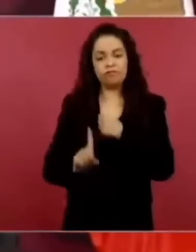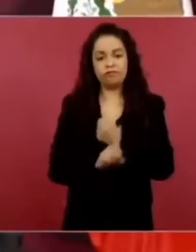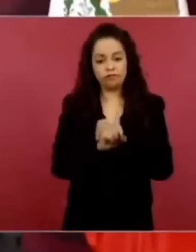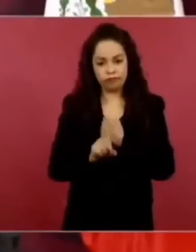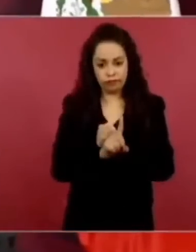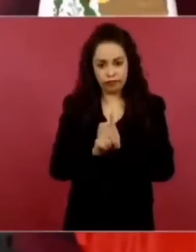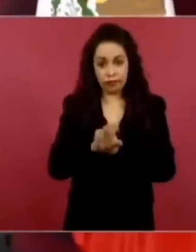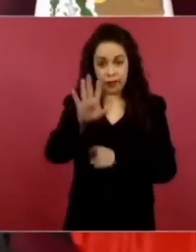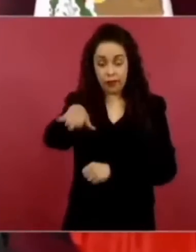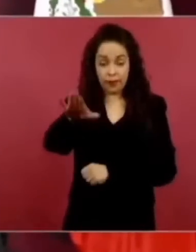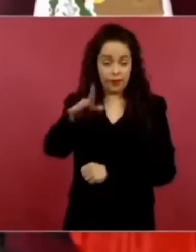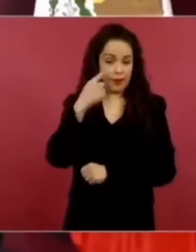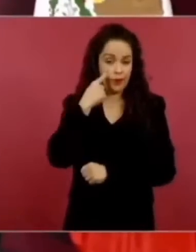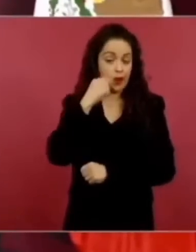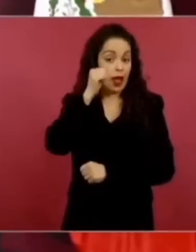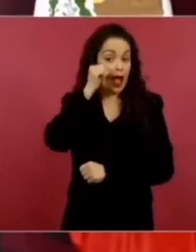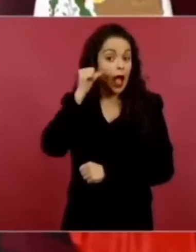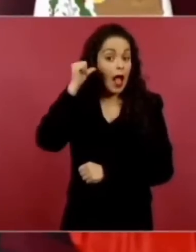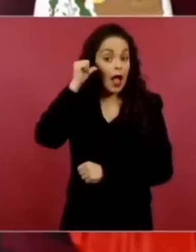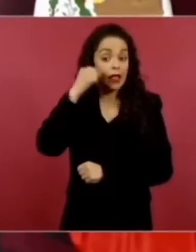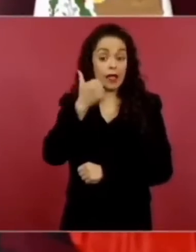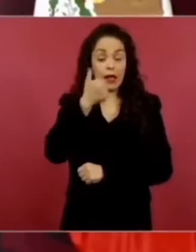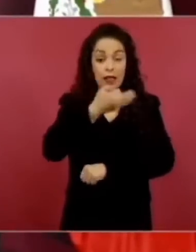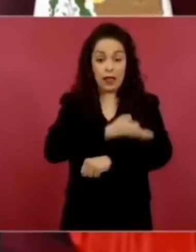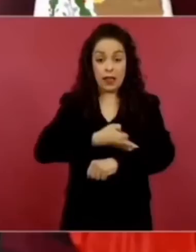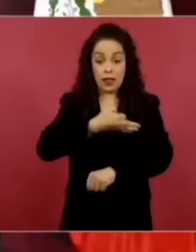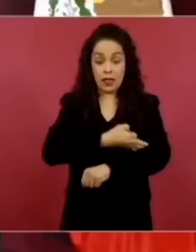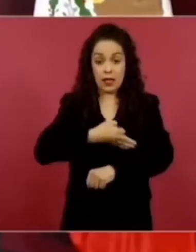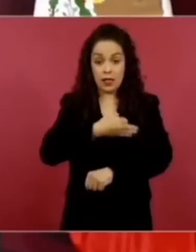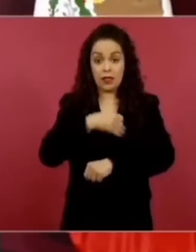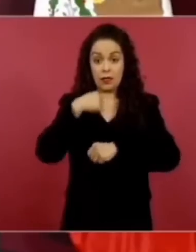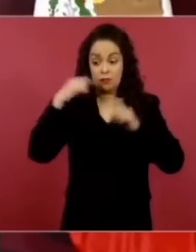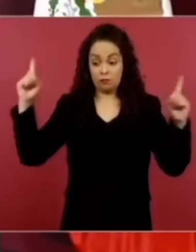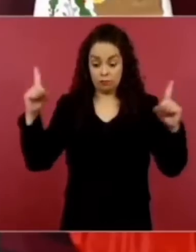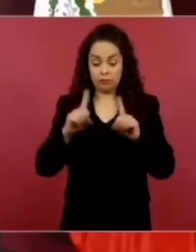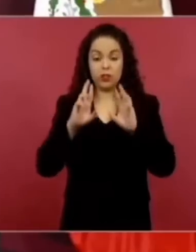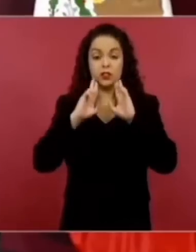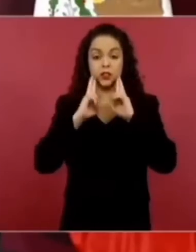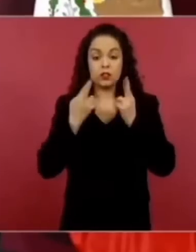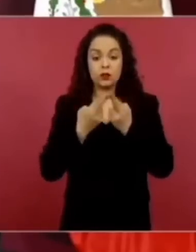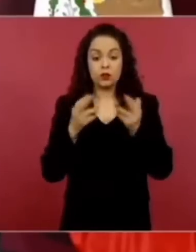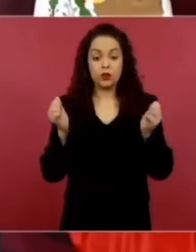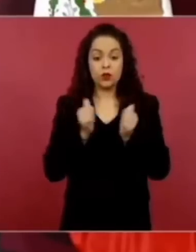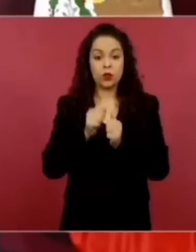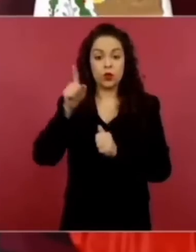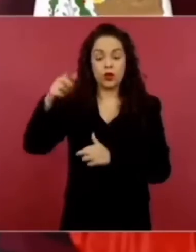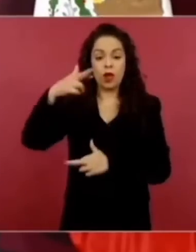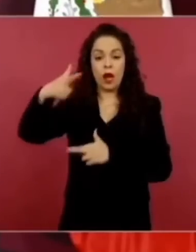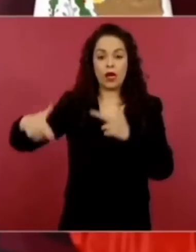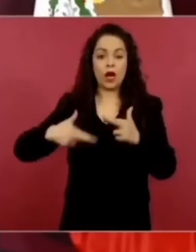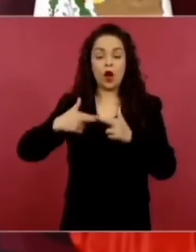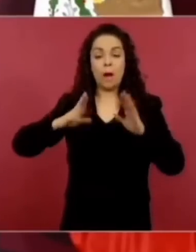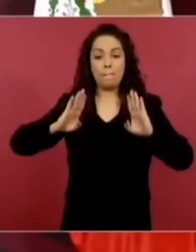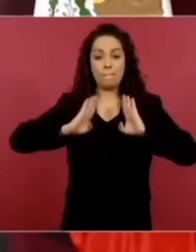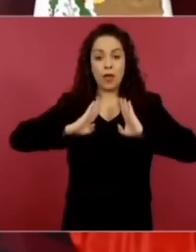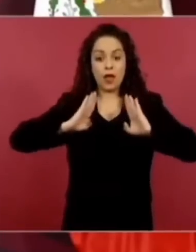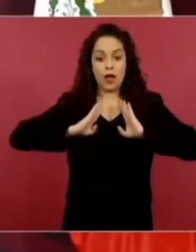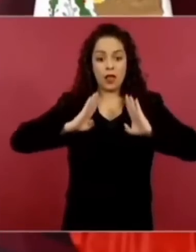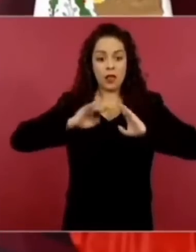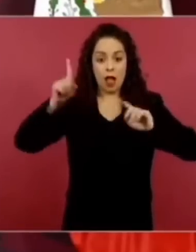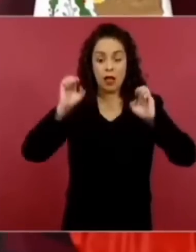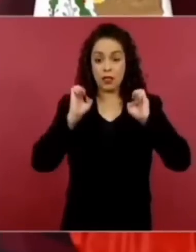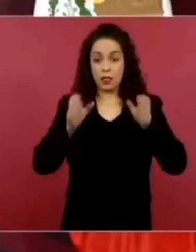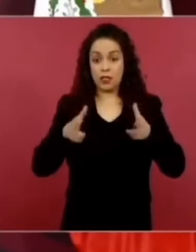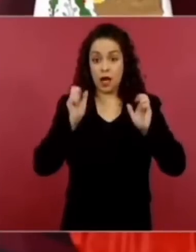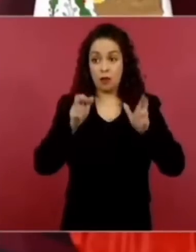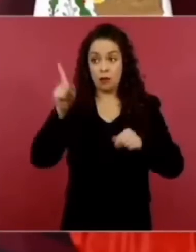me reuní con el comandante de la región militar de Chiapas